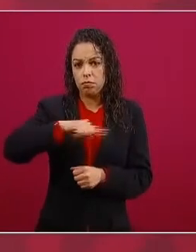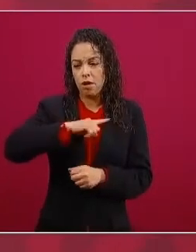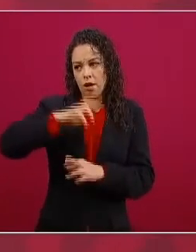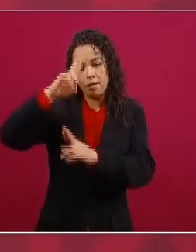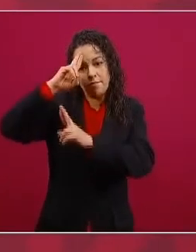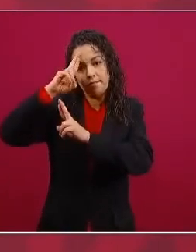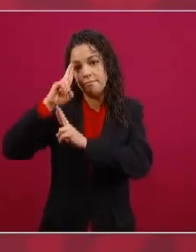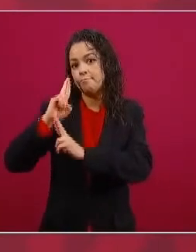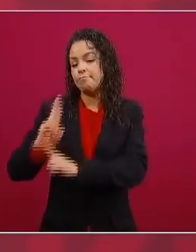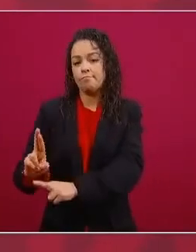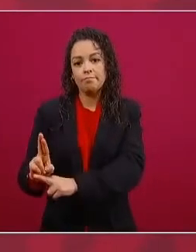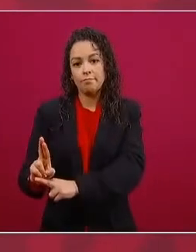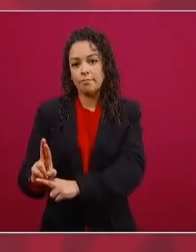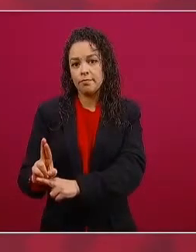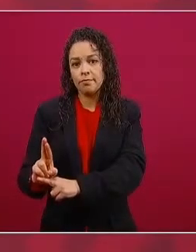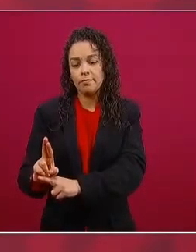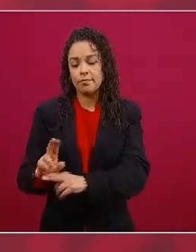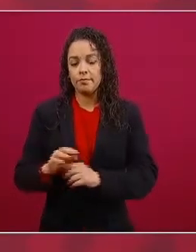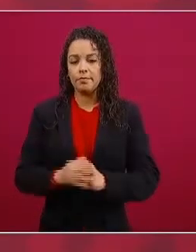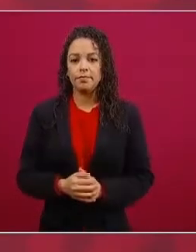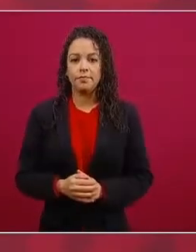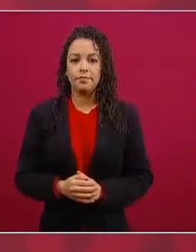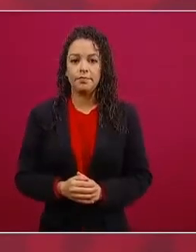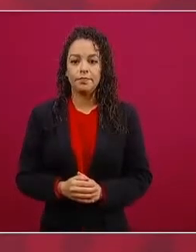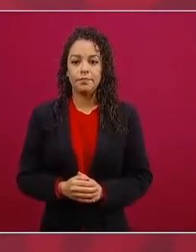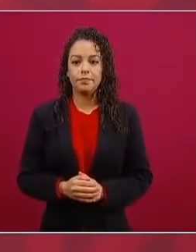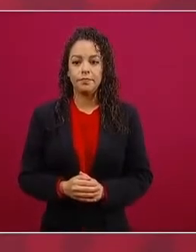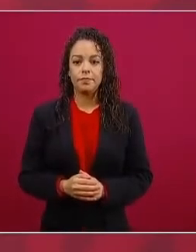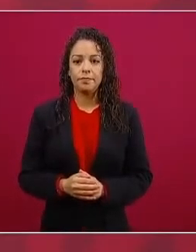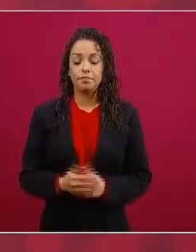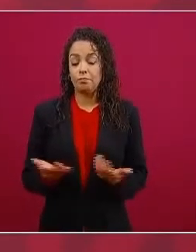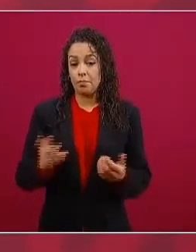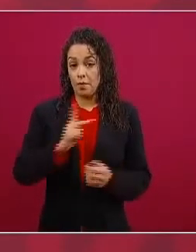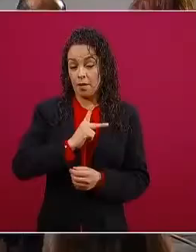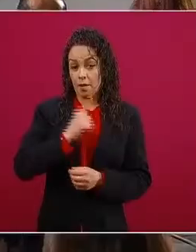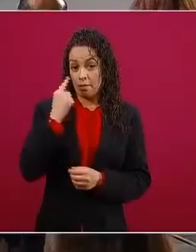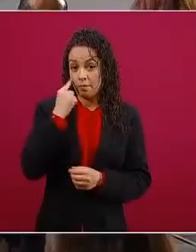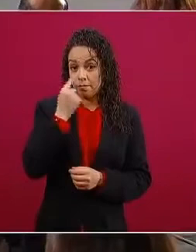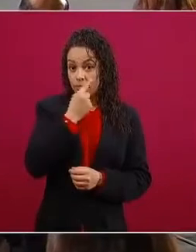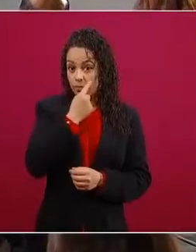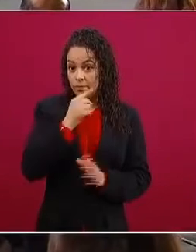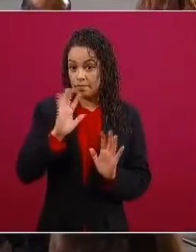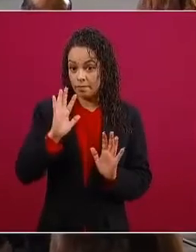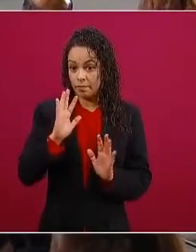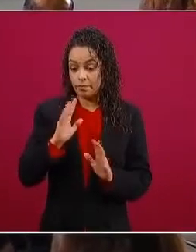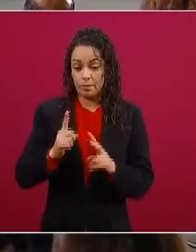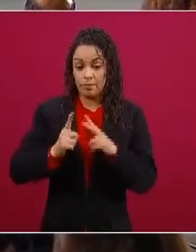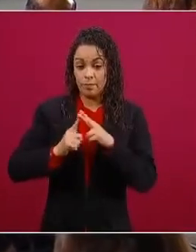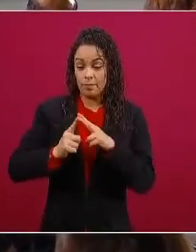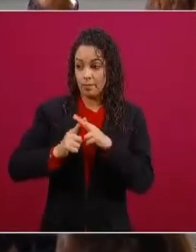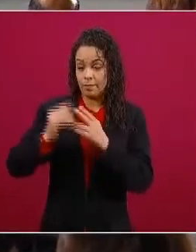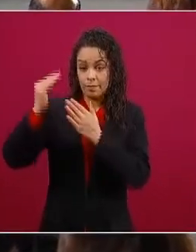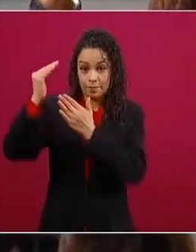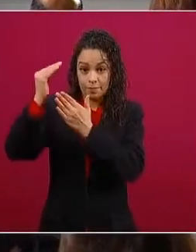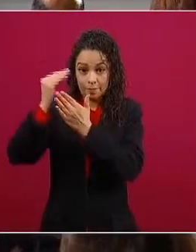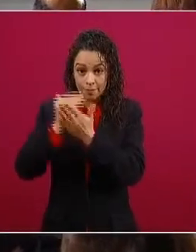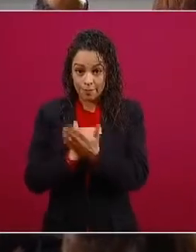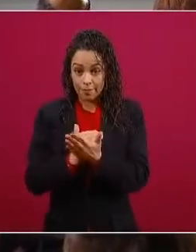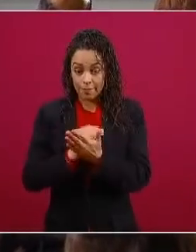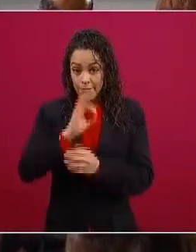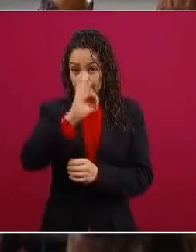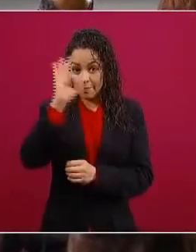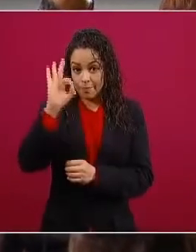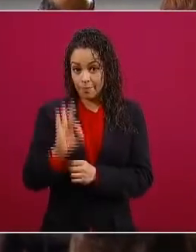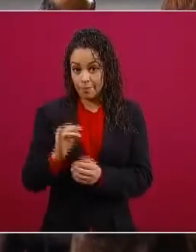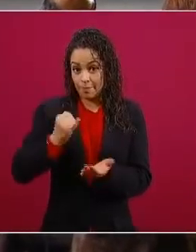Creo que el reducir la tasa de interés ayuda, es una